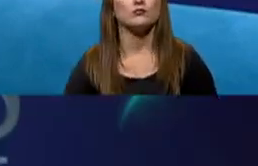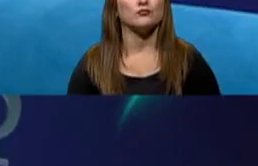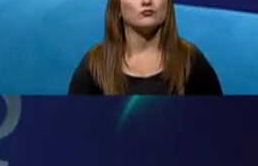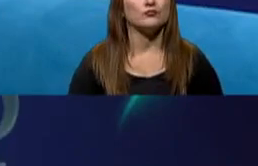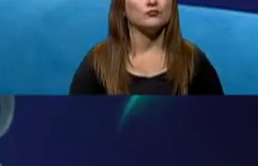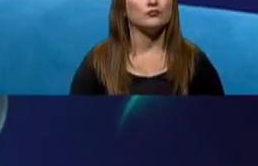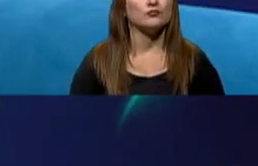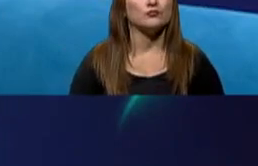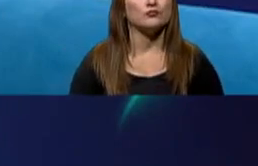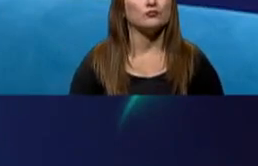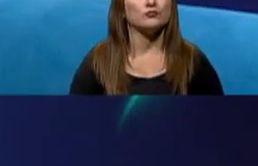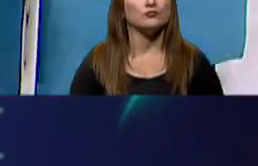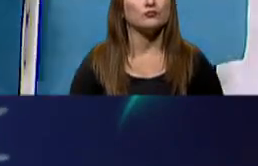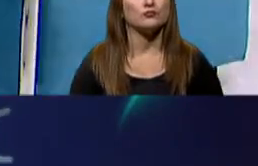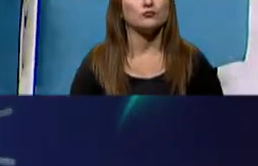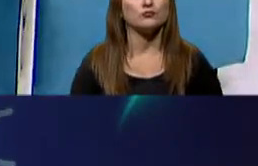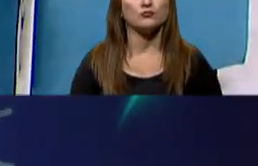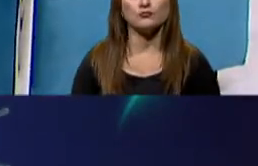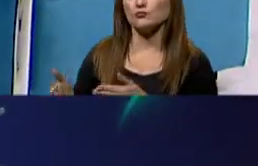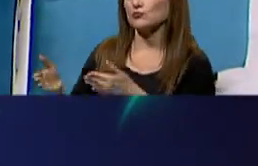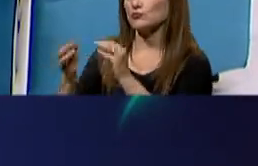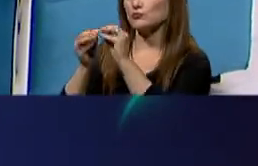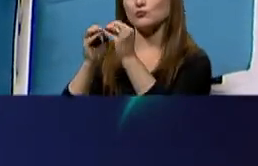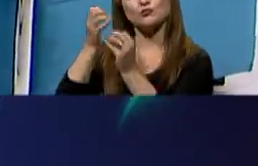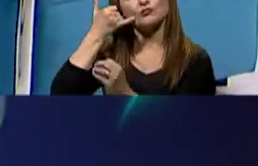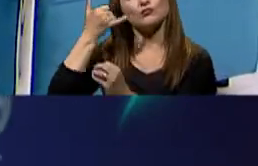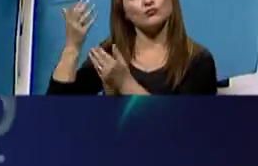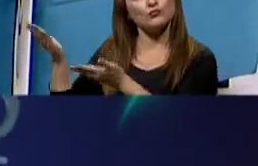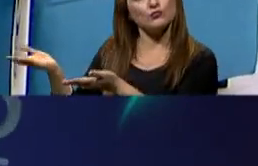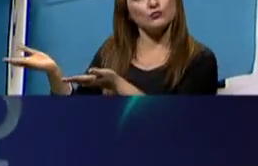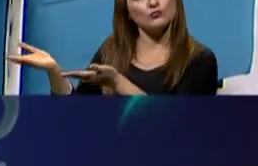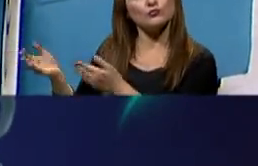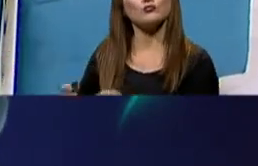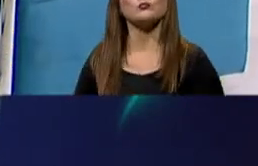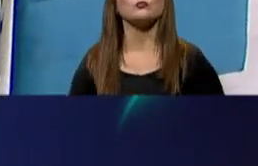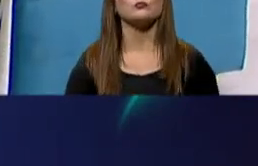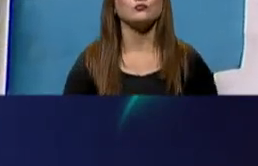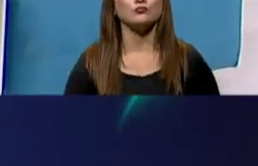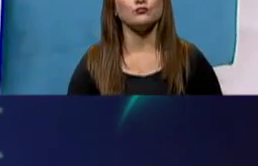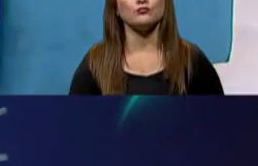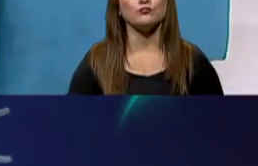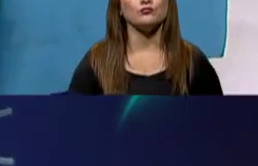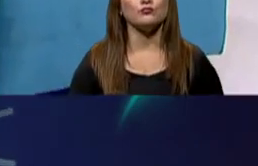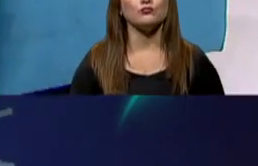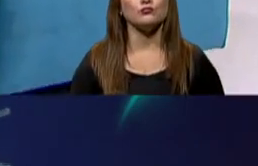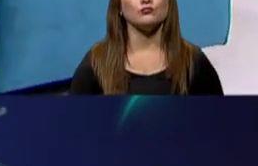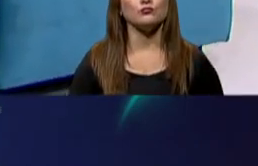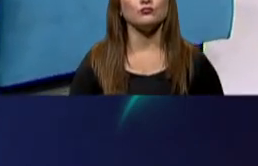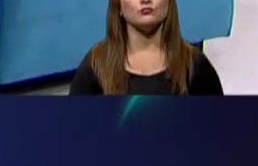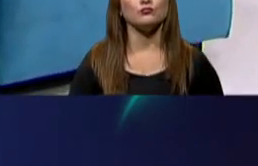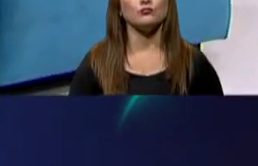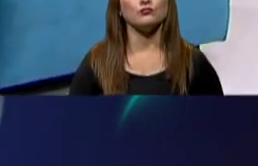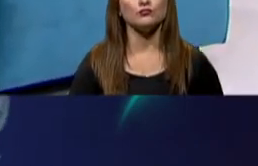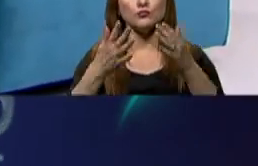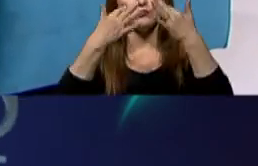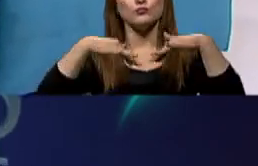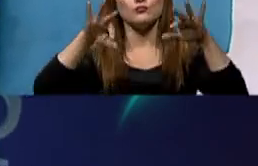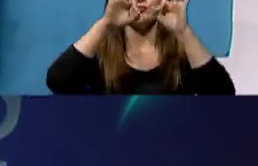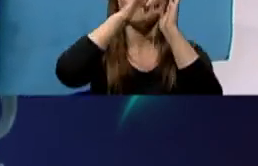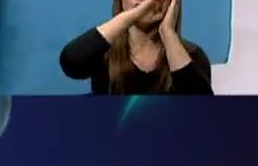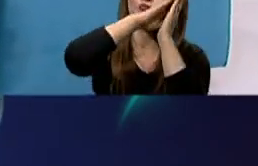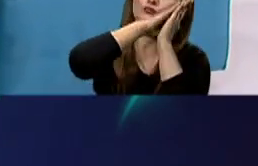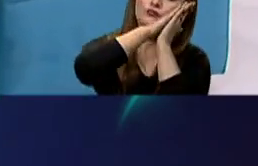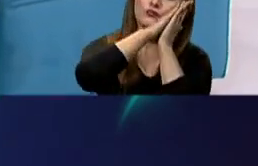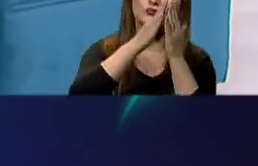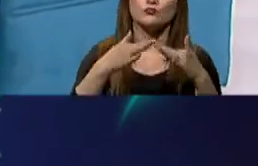Excelente. Y bueno, ustedes pueden ver los teléfonos, igual del doctor, en pantalla. importante que todos nosotros entendamos que el sueño, hay que ponerle mucha importancia,